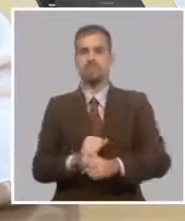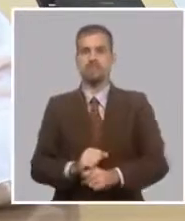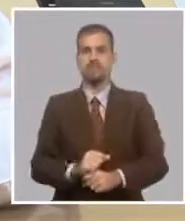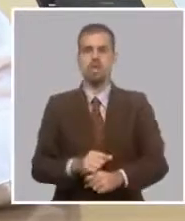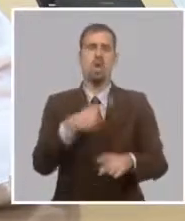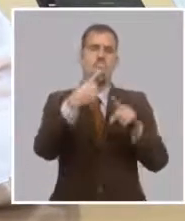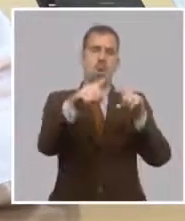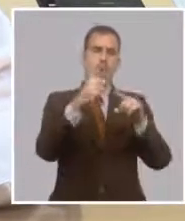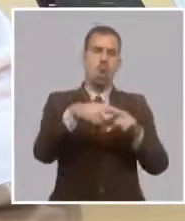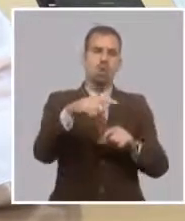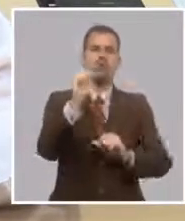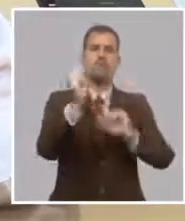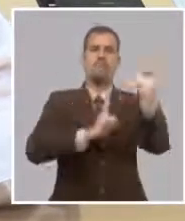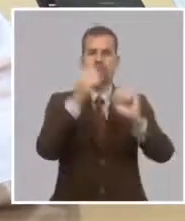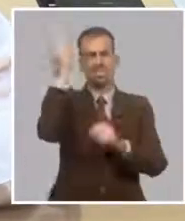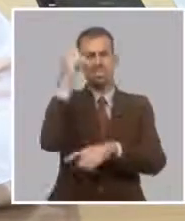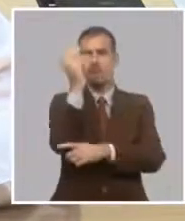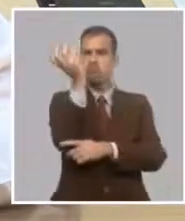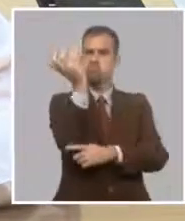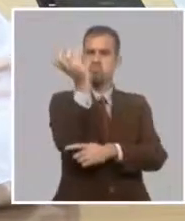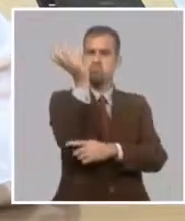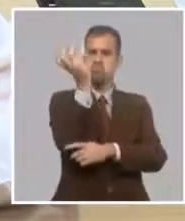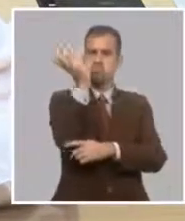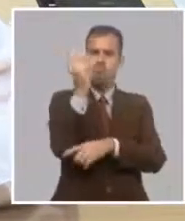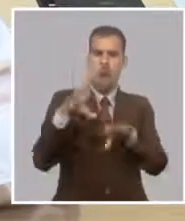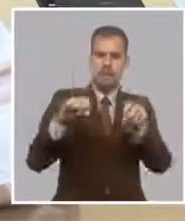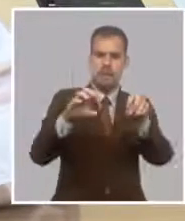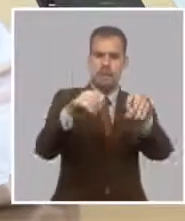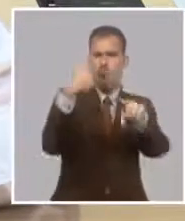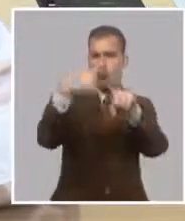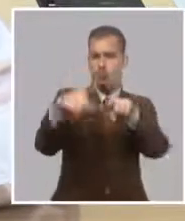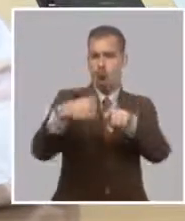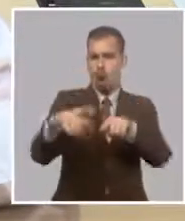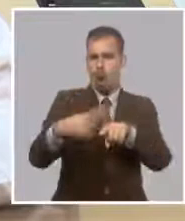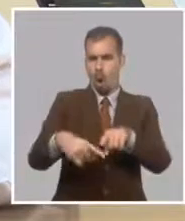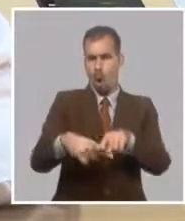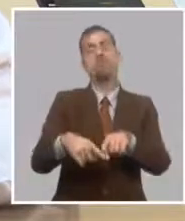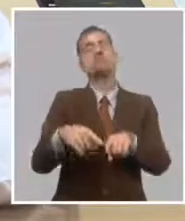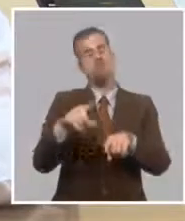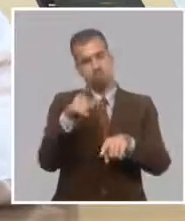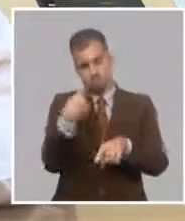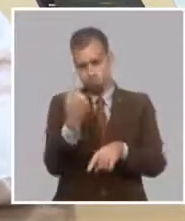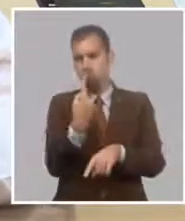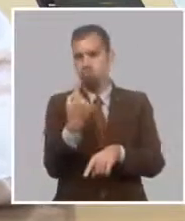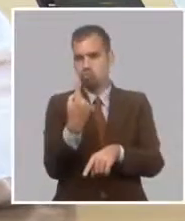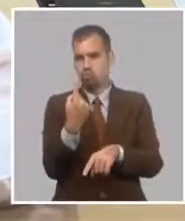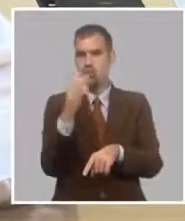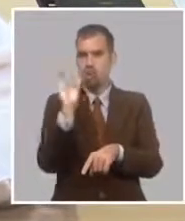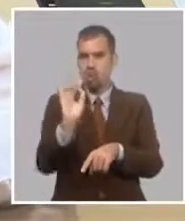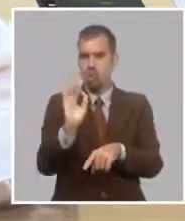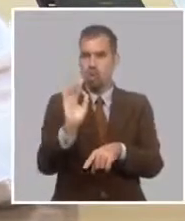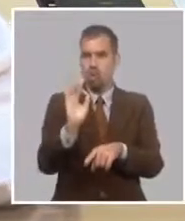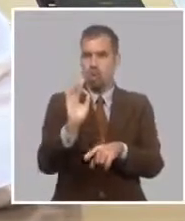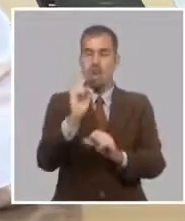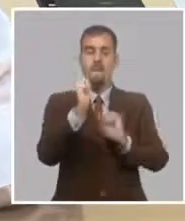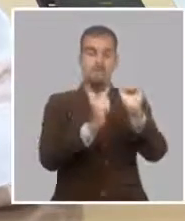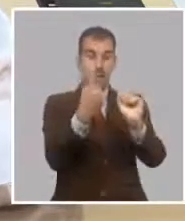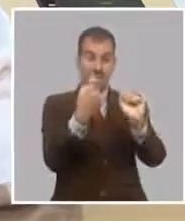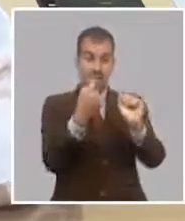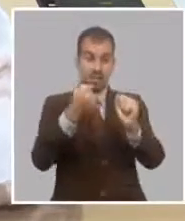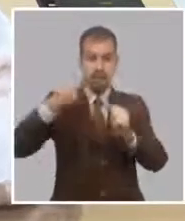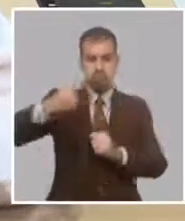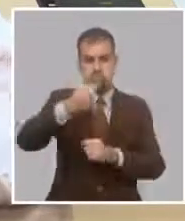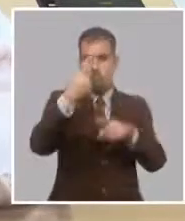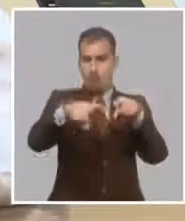que pueden ser tractores, cosechadoras o cualquier otro vehículo motor que el productor nos